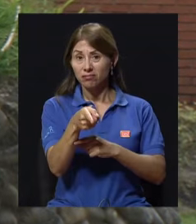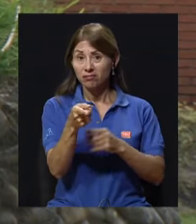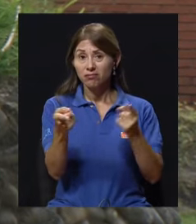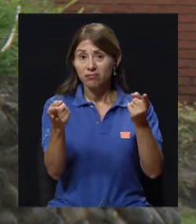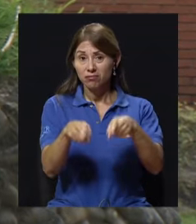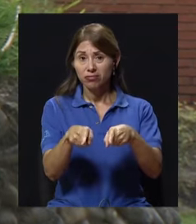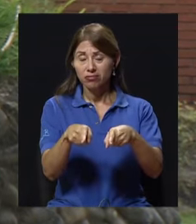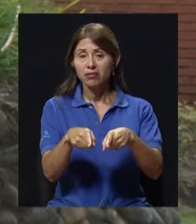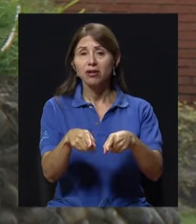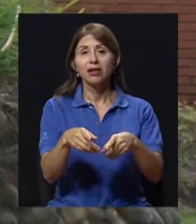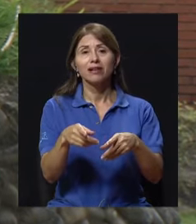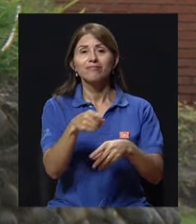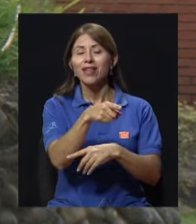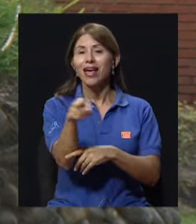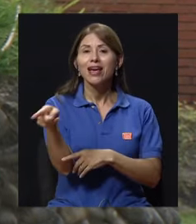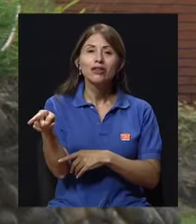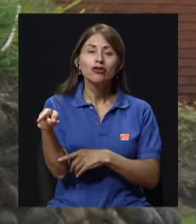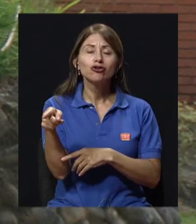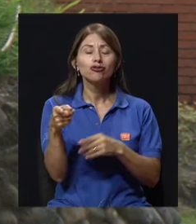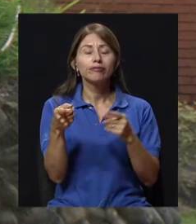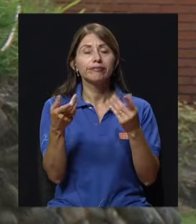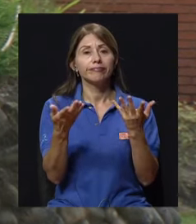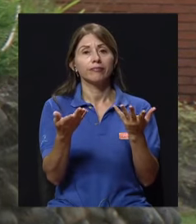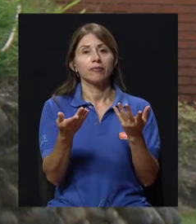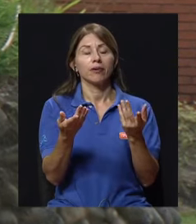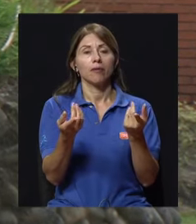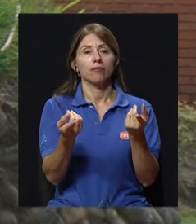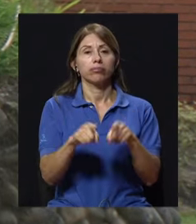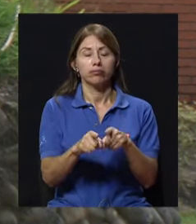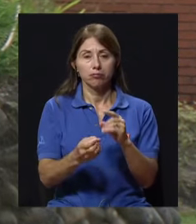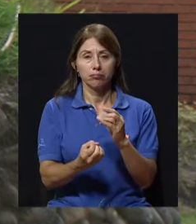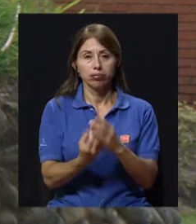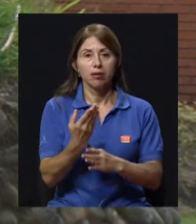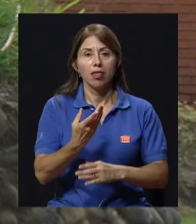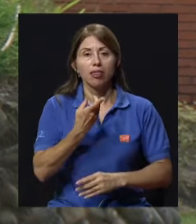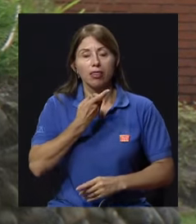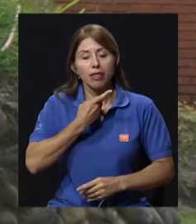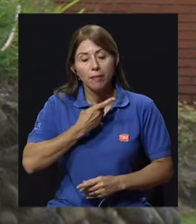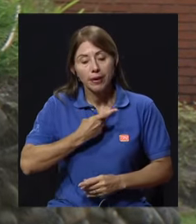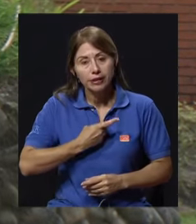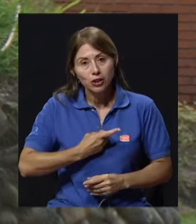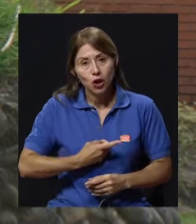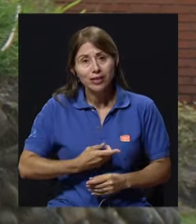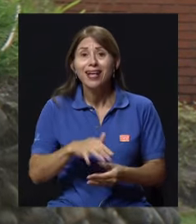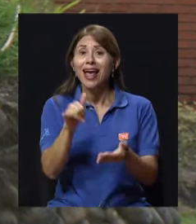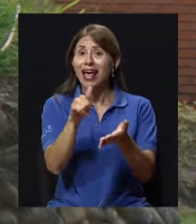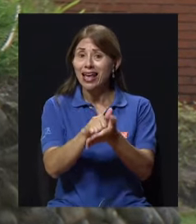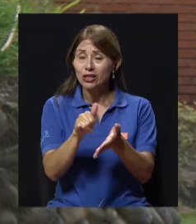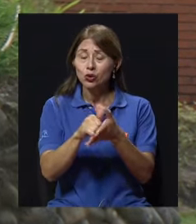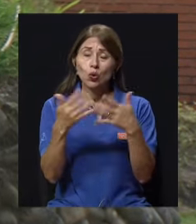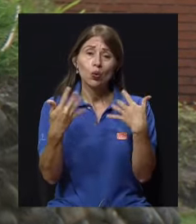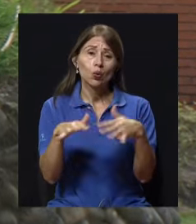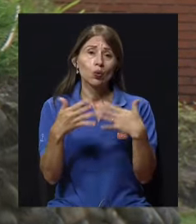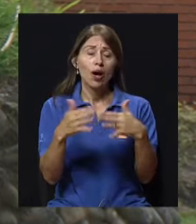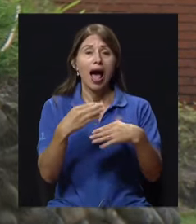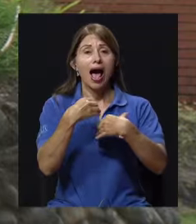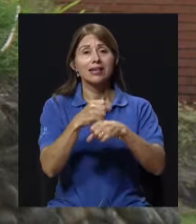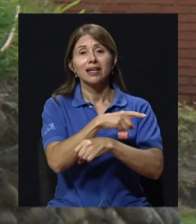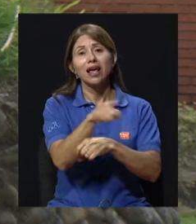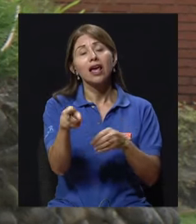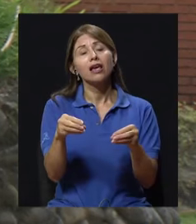eso promueve que ellos tengan depresiones, que eso todavía acentúa más el sedentarismo en ellos.